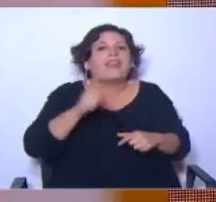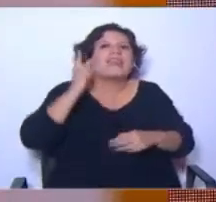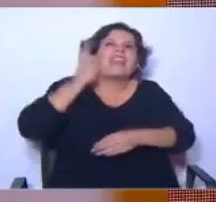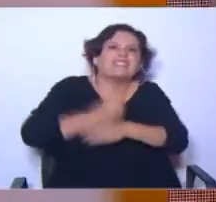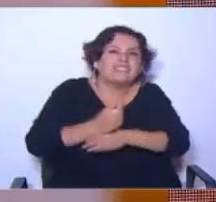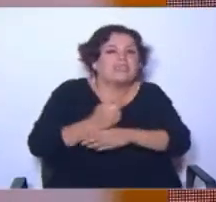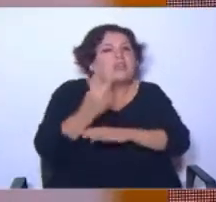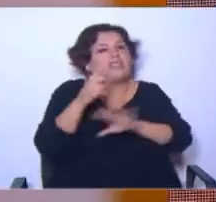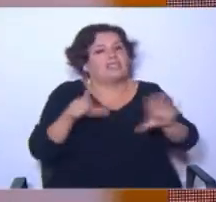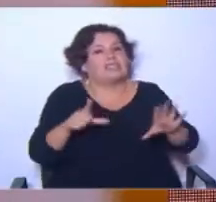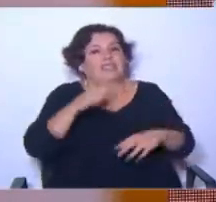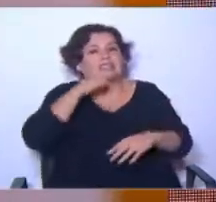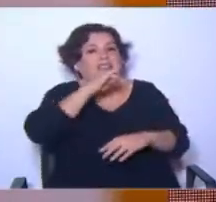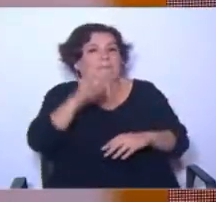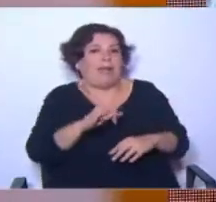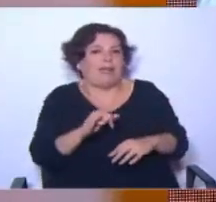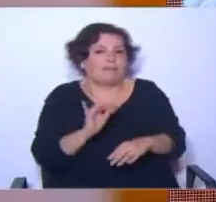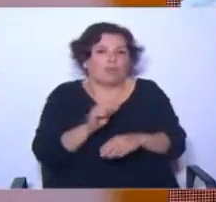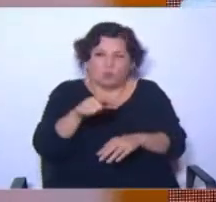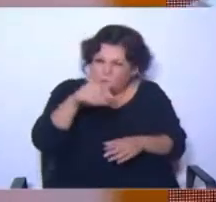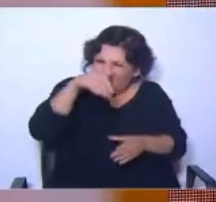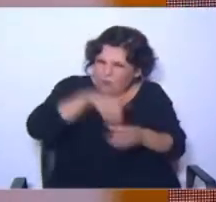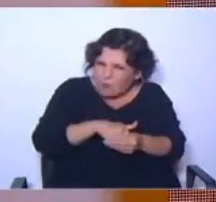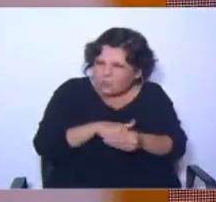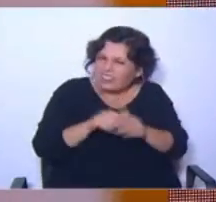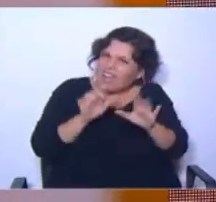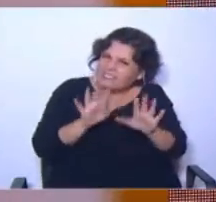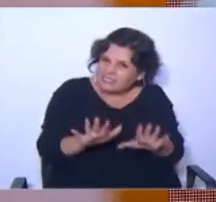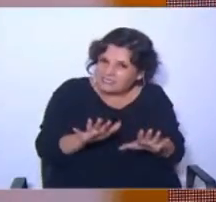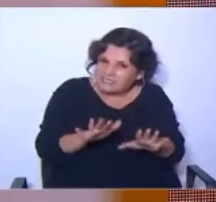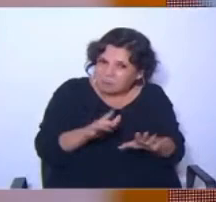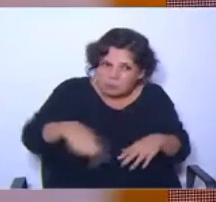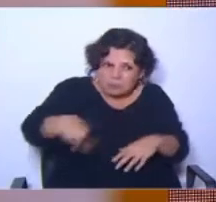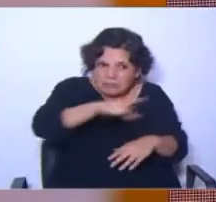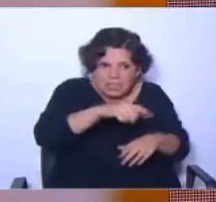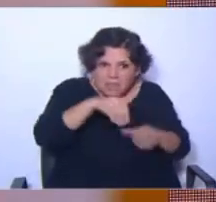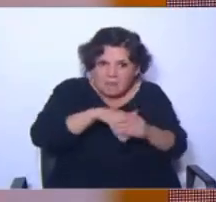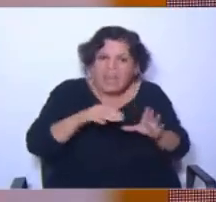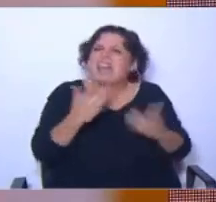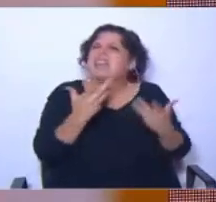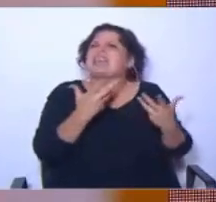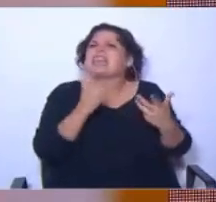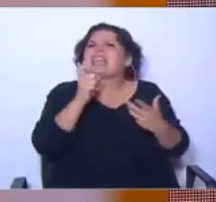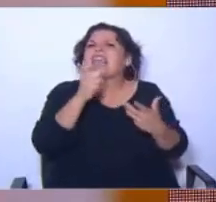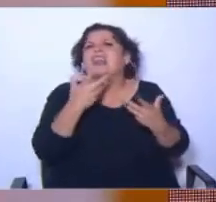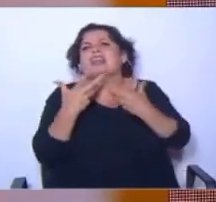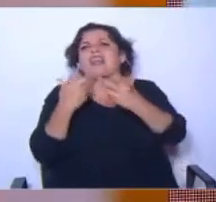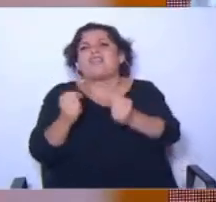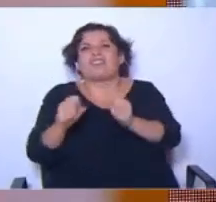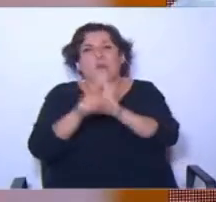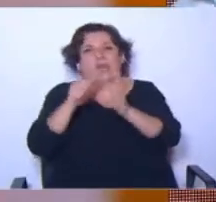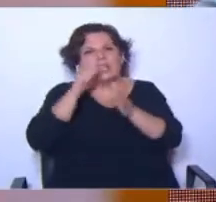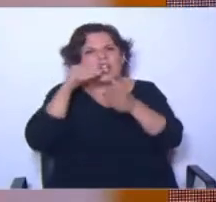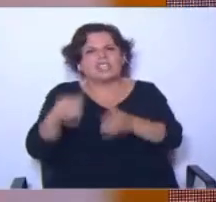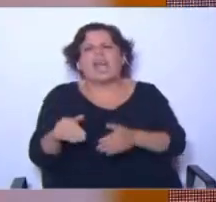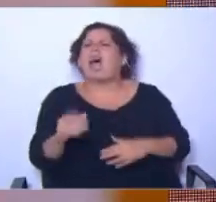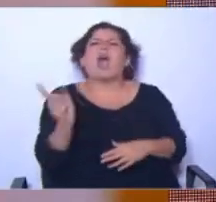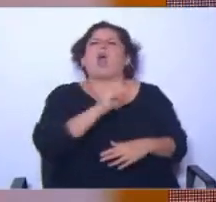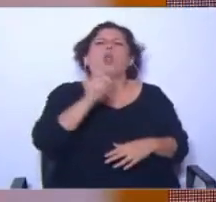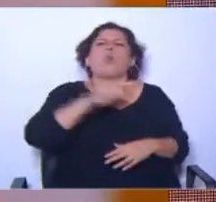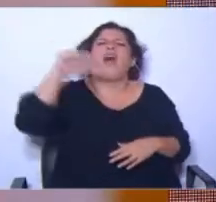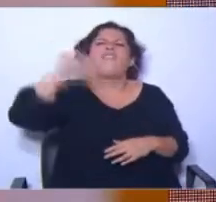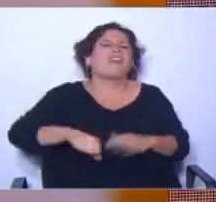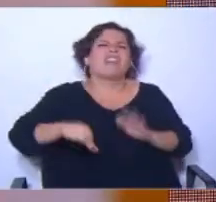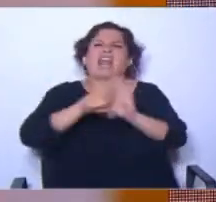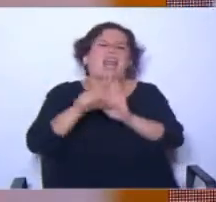27 de marzo. ¿Usted votaría un tratamiento así? Quienes defienden la LUC además dicen que esto no afecta a la ley